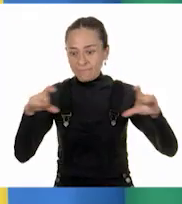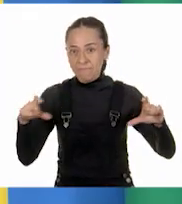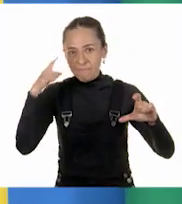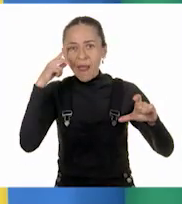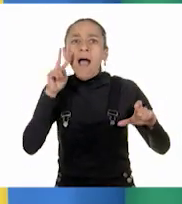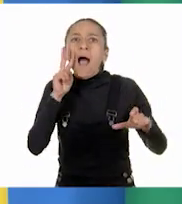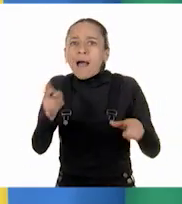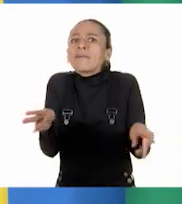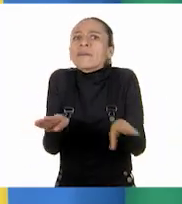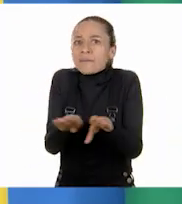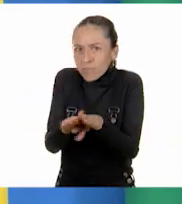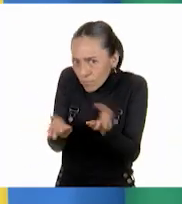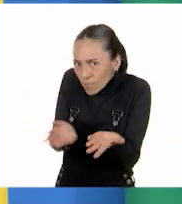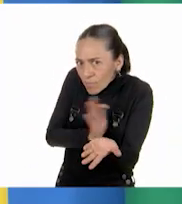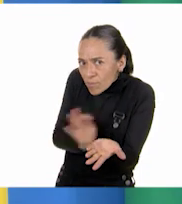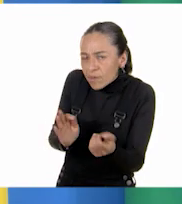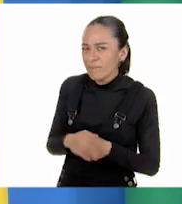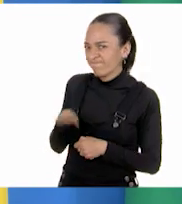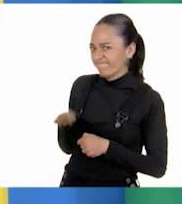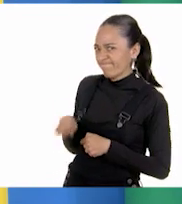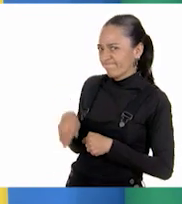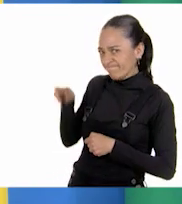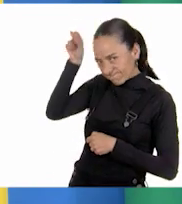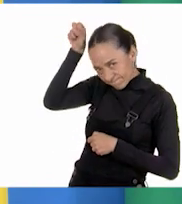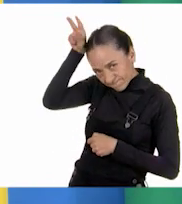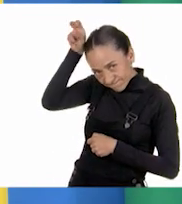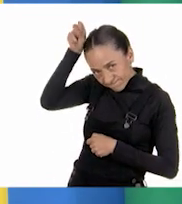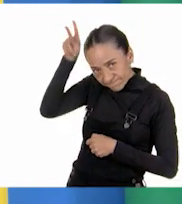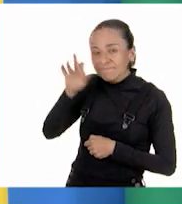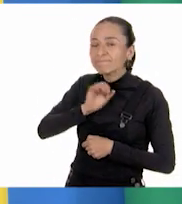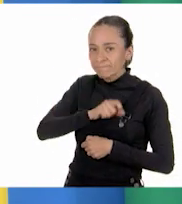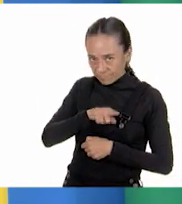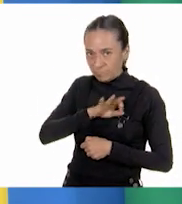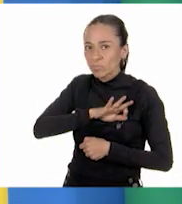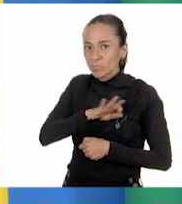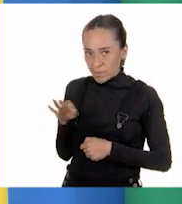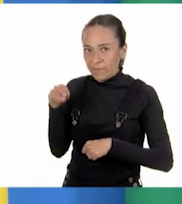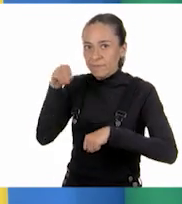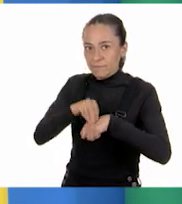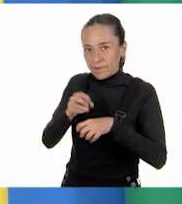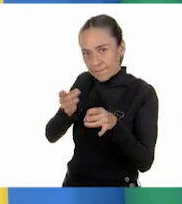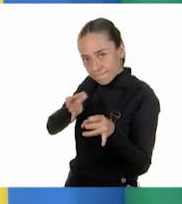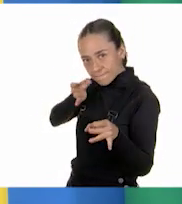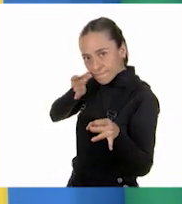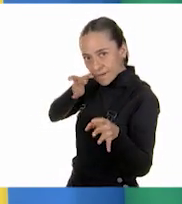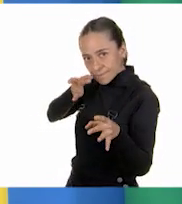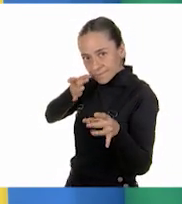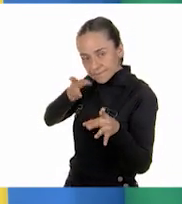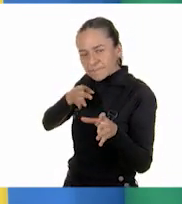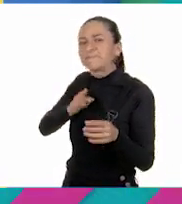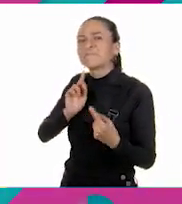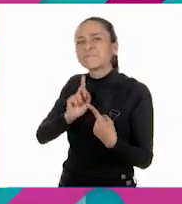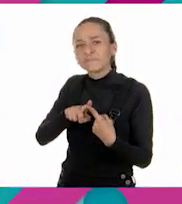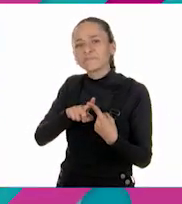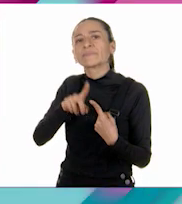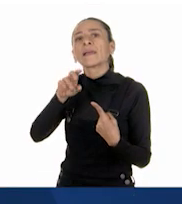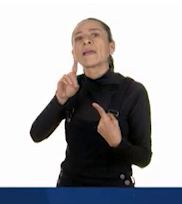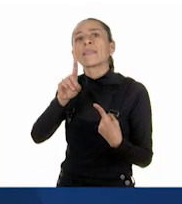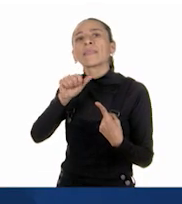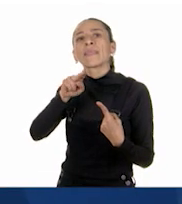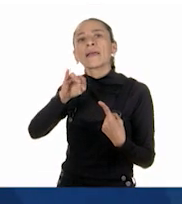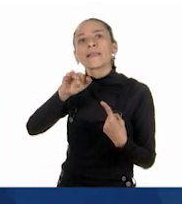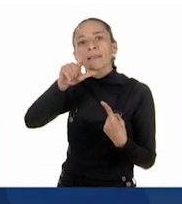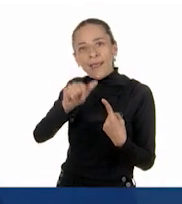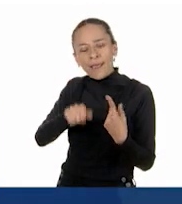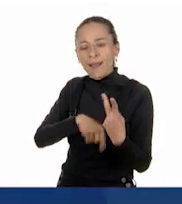Oye, Raúl, mira, en pantalla también vamos a poner las flechas que corresponden a Daniela y Sara. Y quedaron una sobre